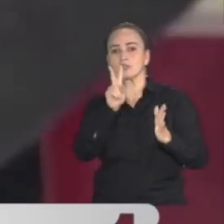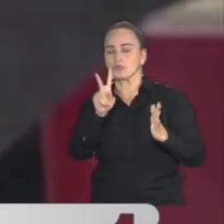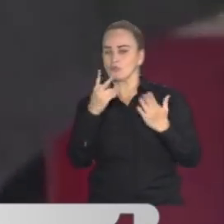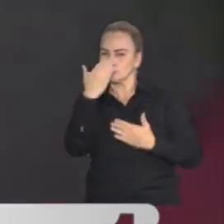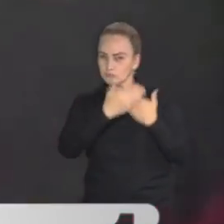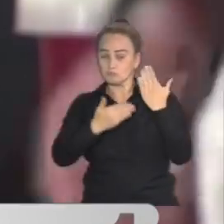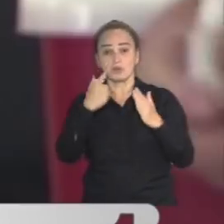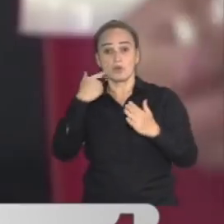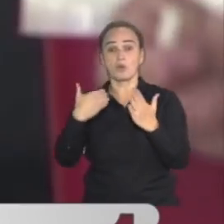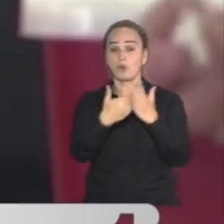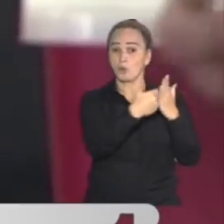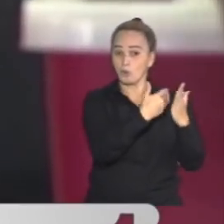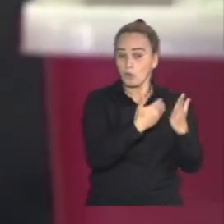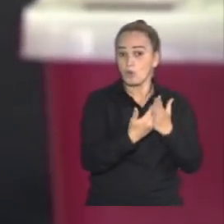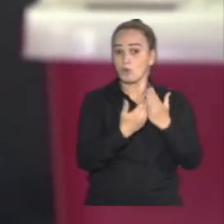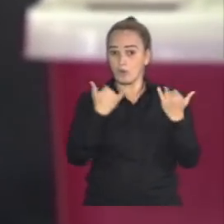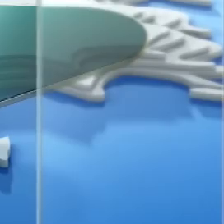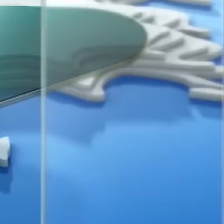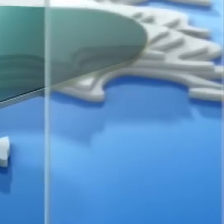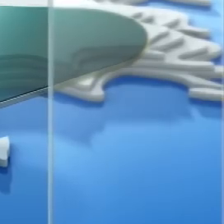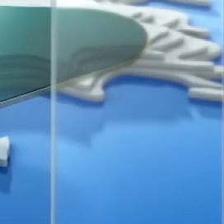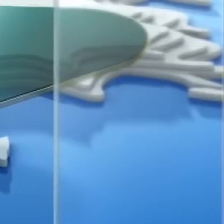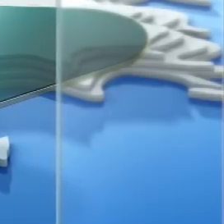pero los resultados son sobre la fórmula actual.